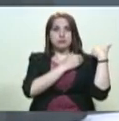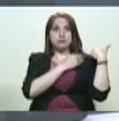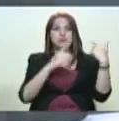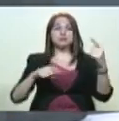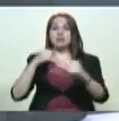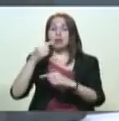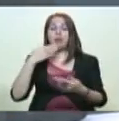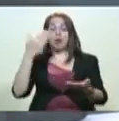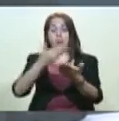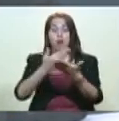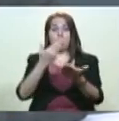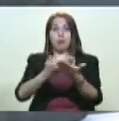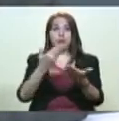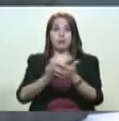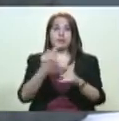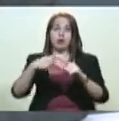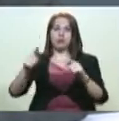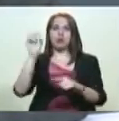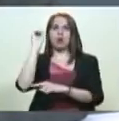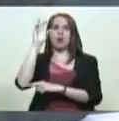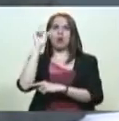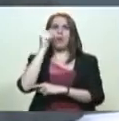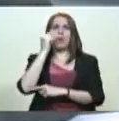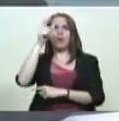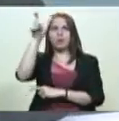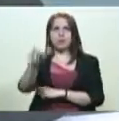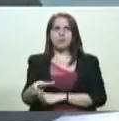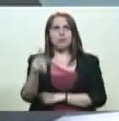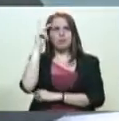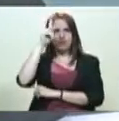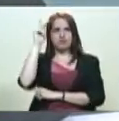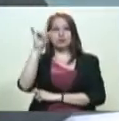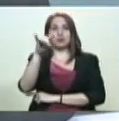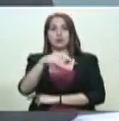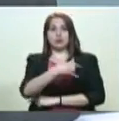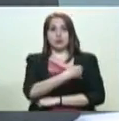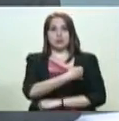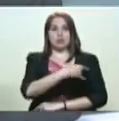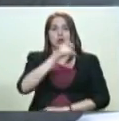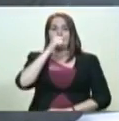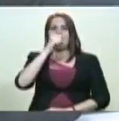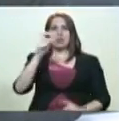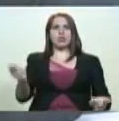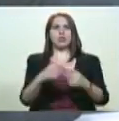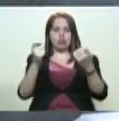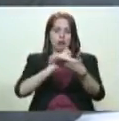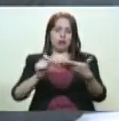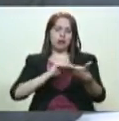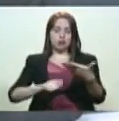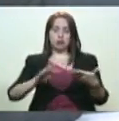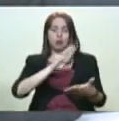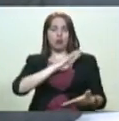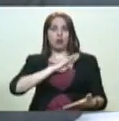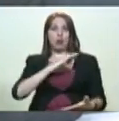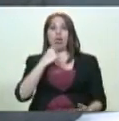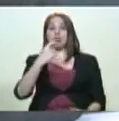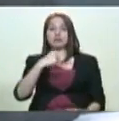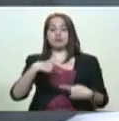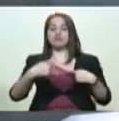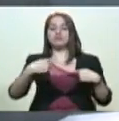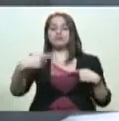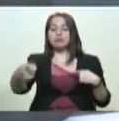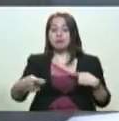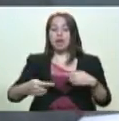propuesta que el constituyente y profesor universitario, colega periodista y escritor E. Arle Herrera ha lanzado al ruedo,